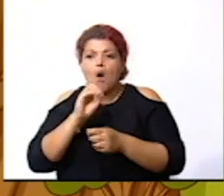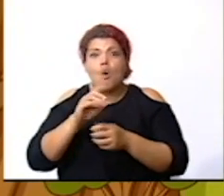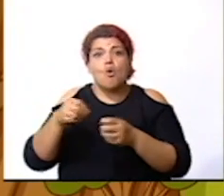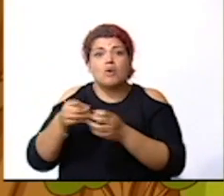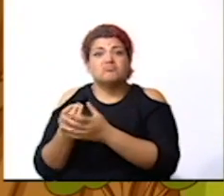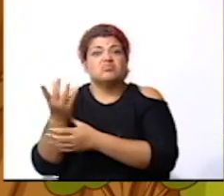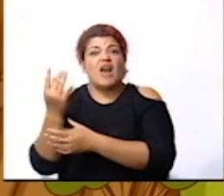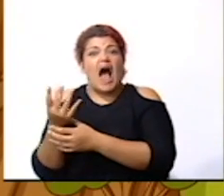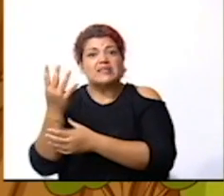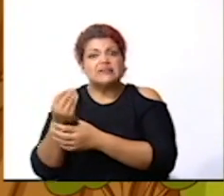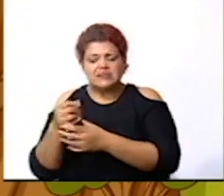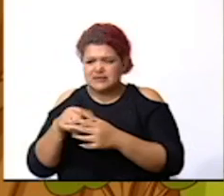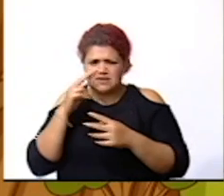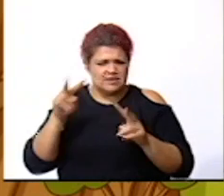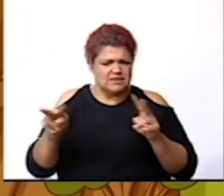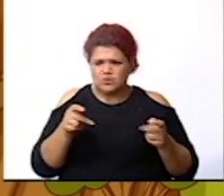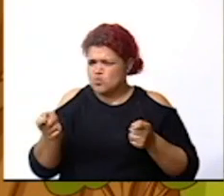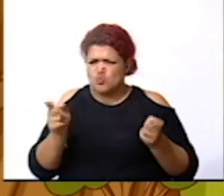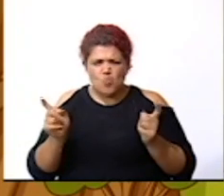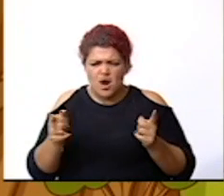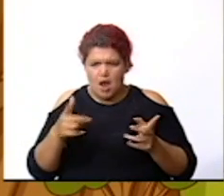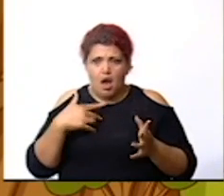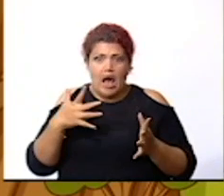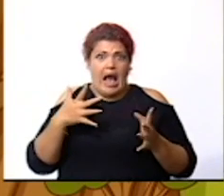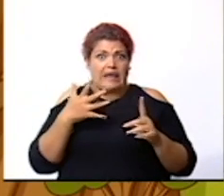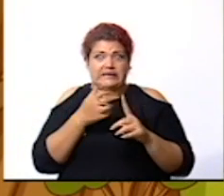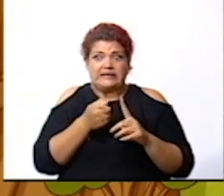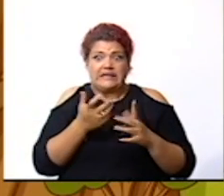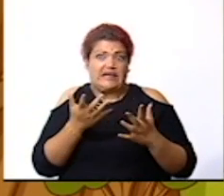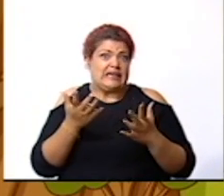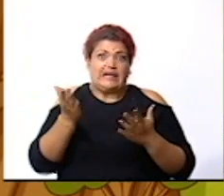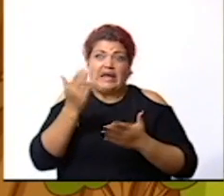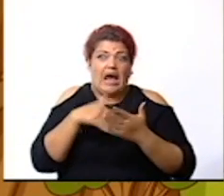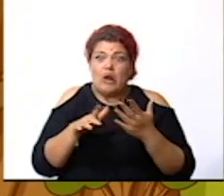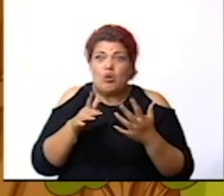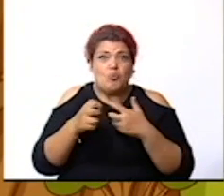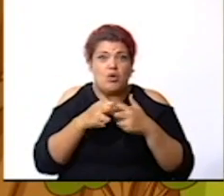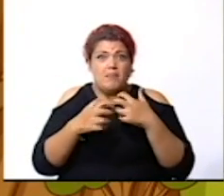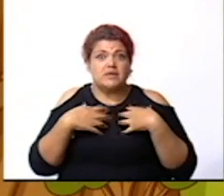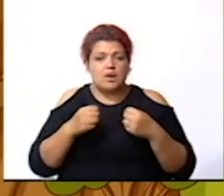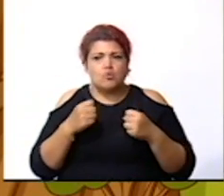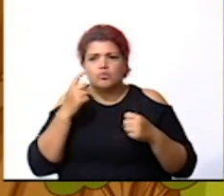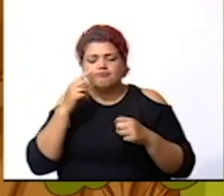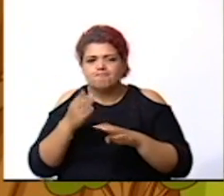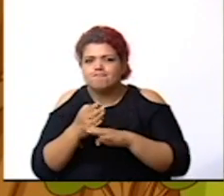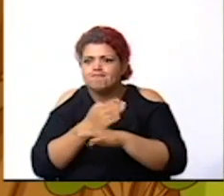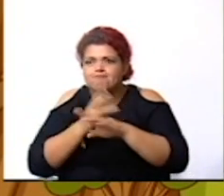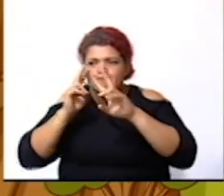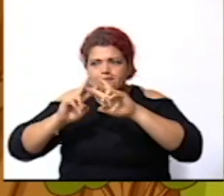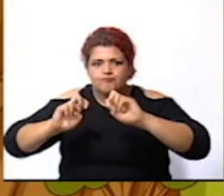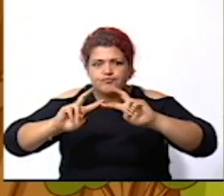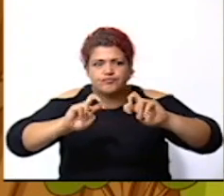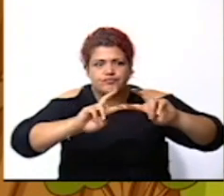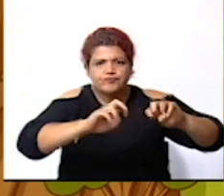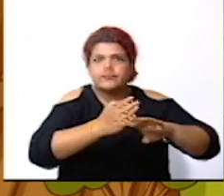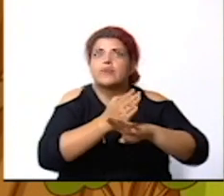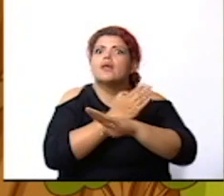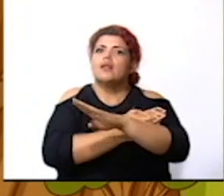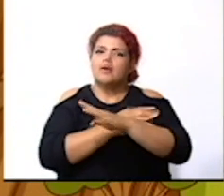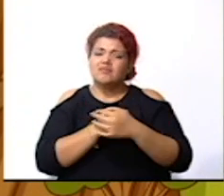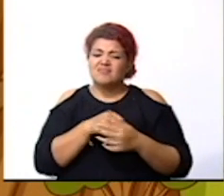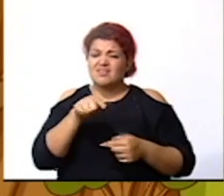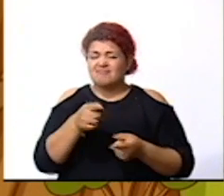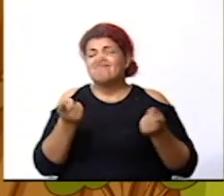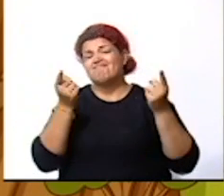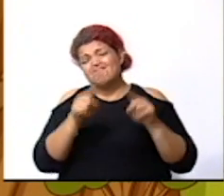que no tengamos posteriormente algún accidente o algún problema de salud esto es una de las consecuencias de la estación